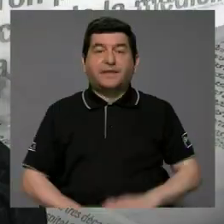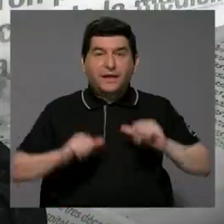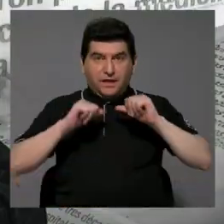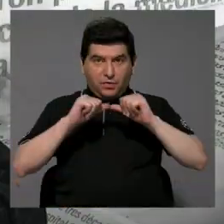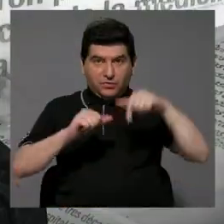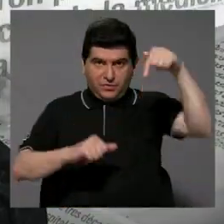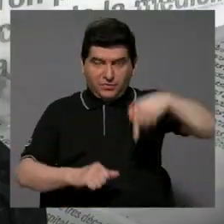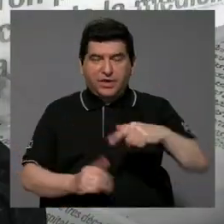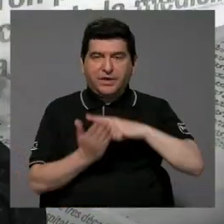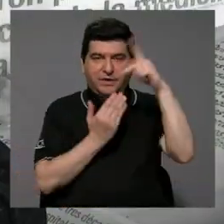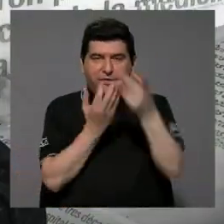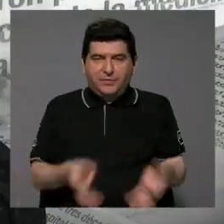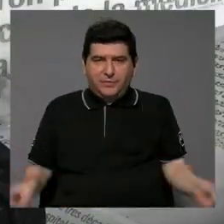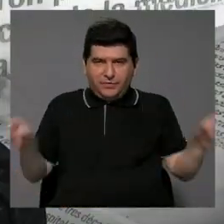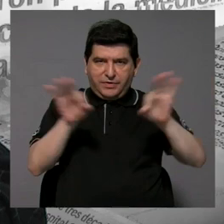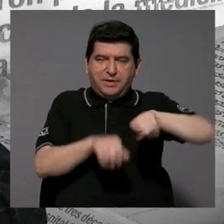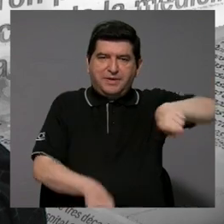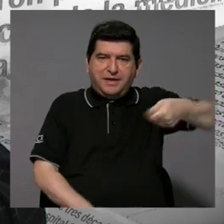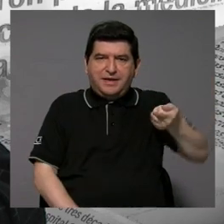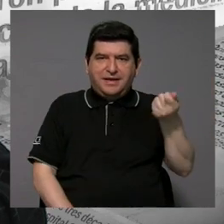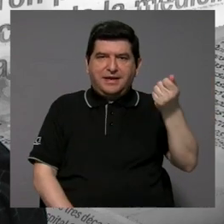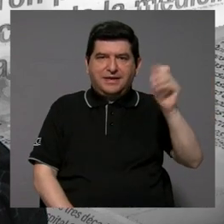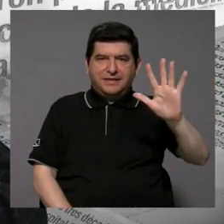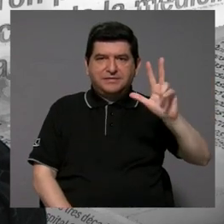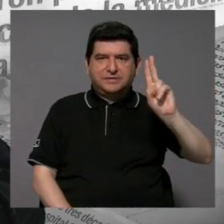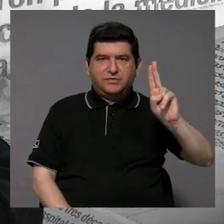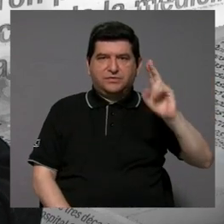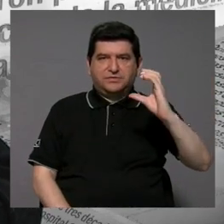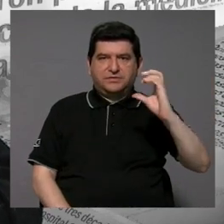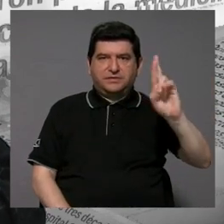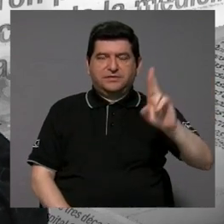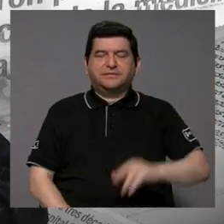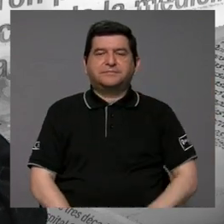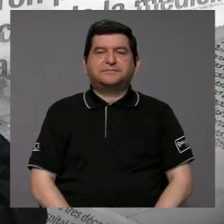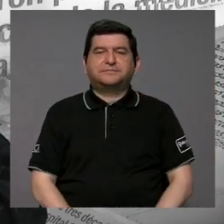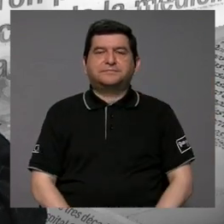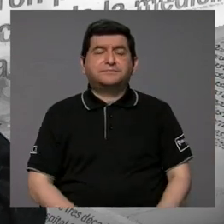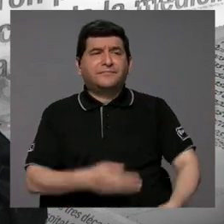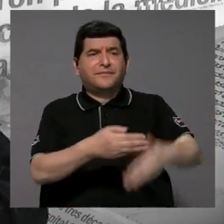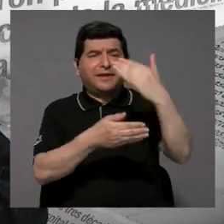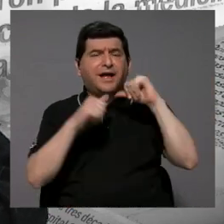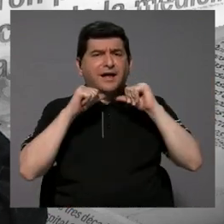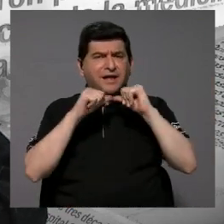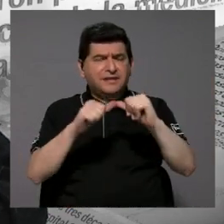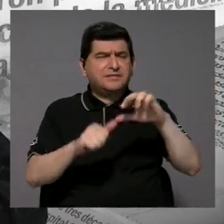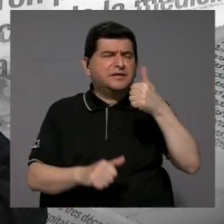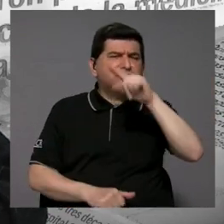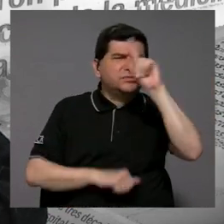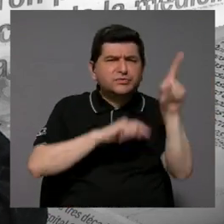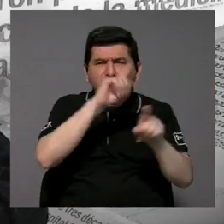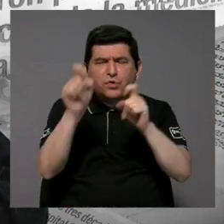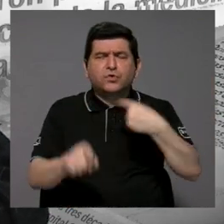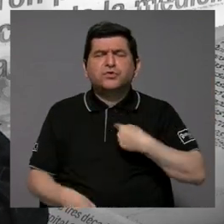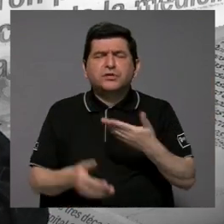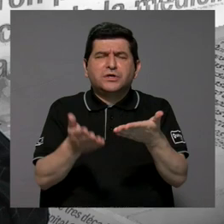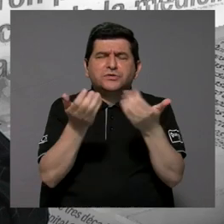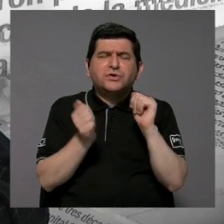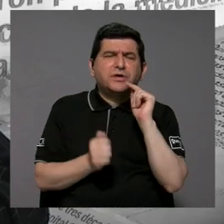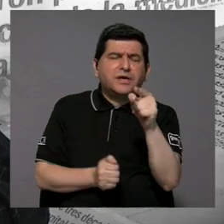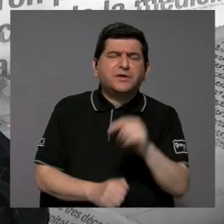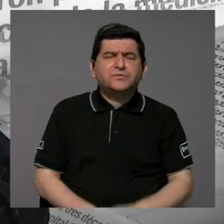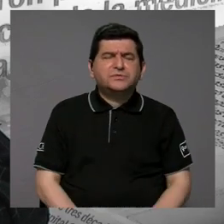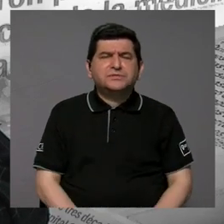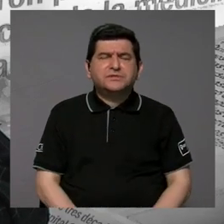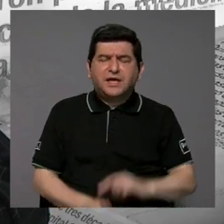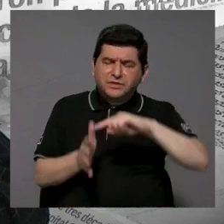Estamos de regreso en Lo que importa aquí por Canal 15 UCR. Antes que seguir con otras preguntas, yo quería que usted